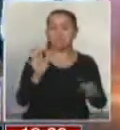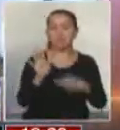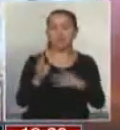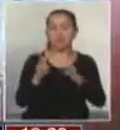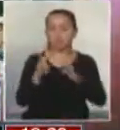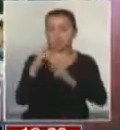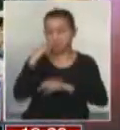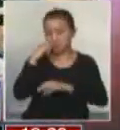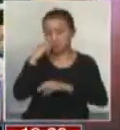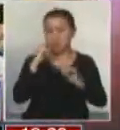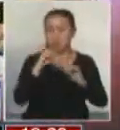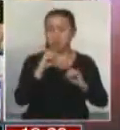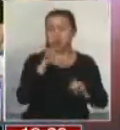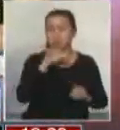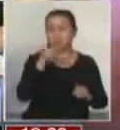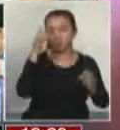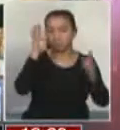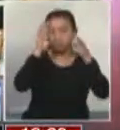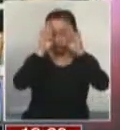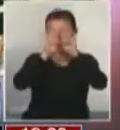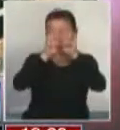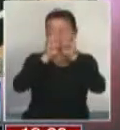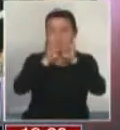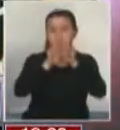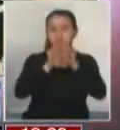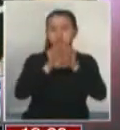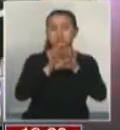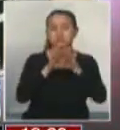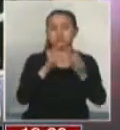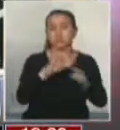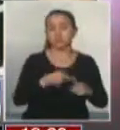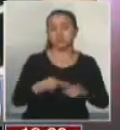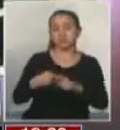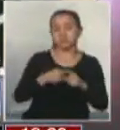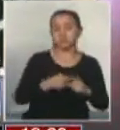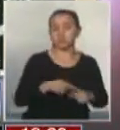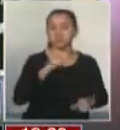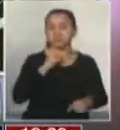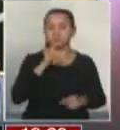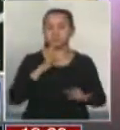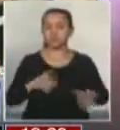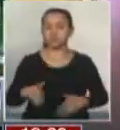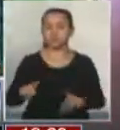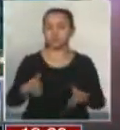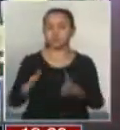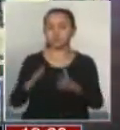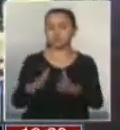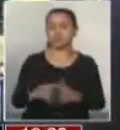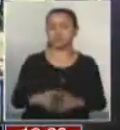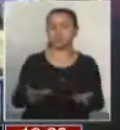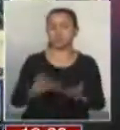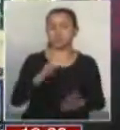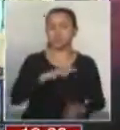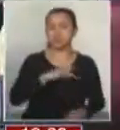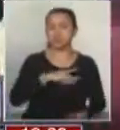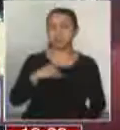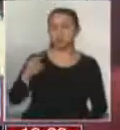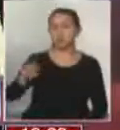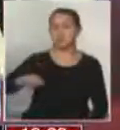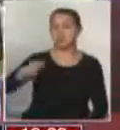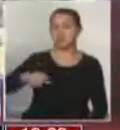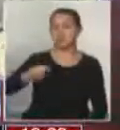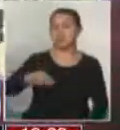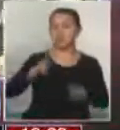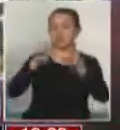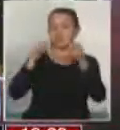humanos o no tienen una visión progresista de esas sociedades porque adoptan un camino como el que estamos adoptando en Chile. Senador, en términos